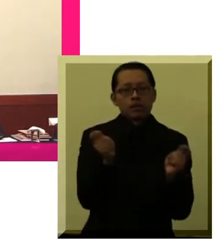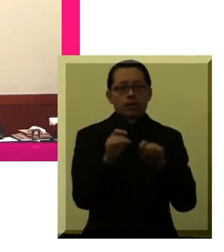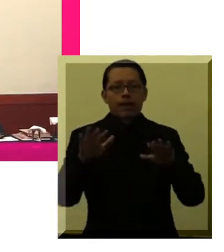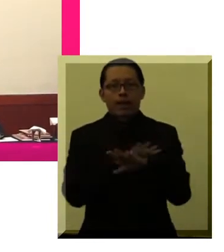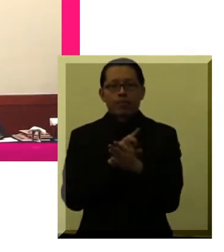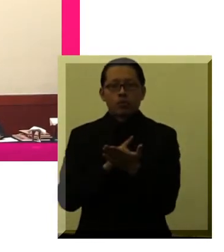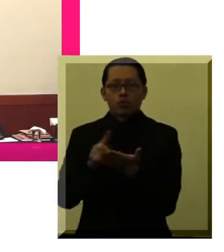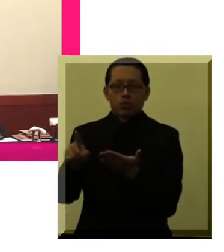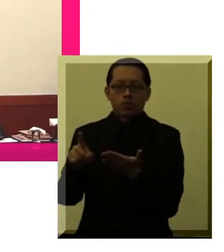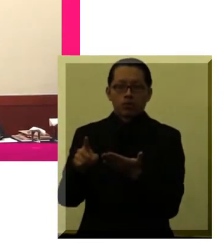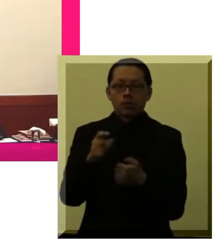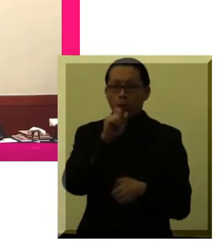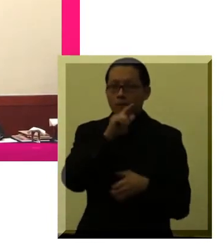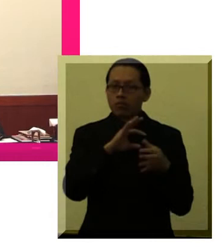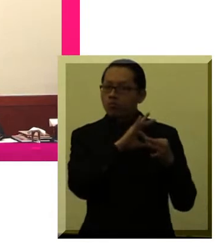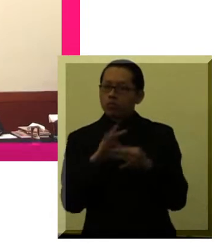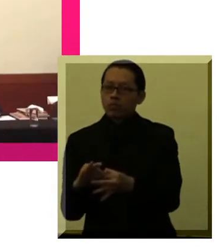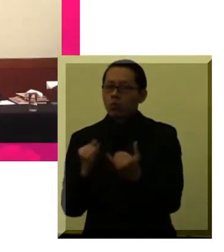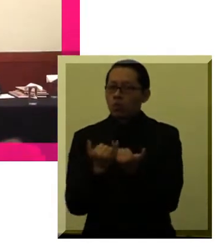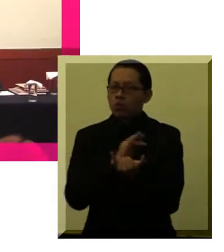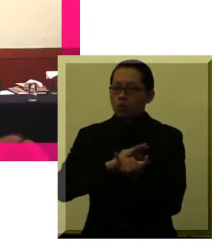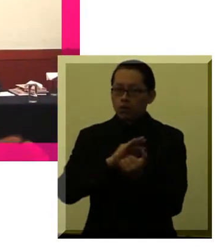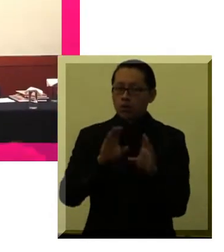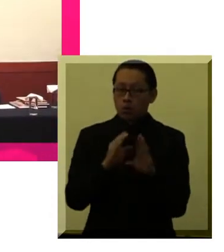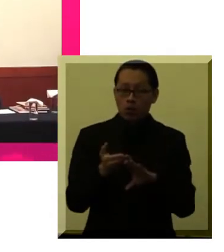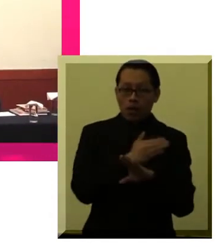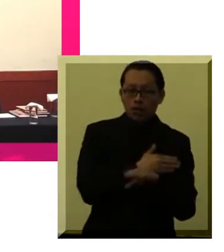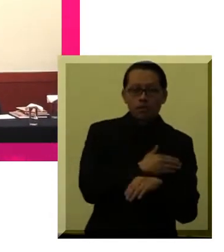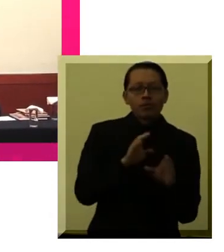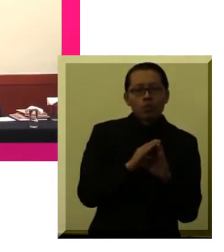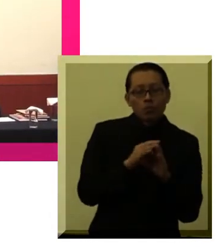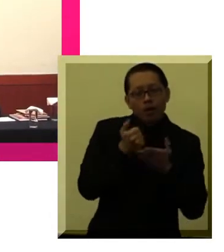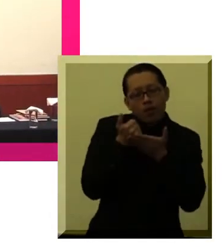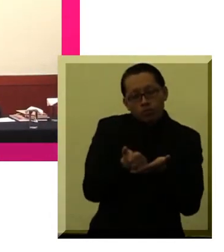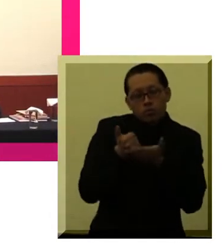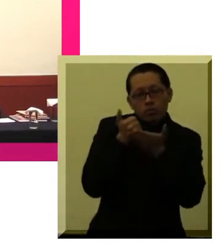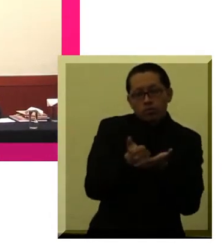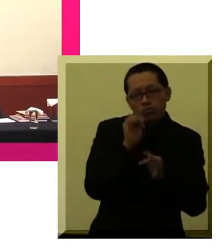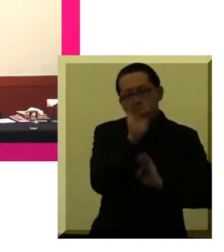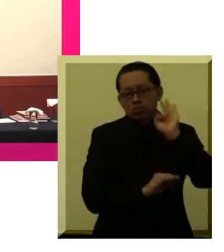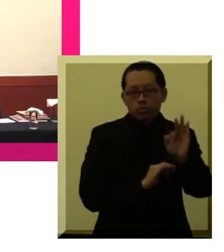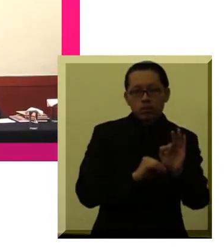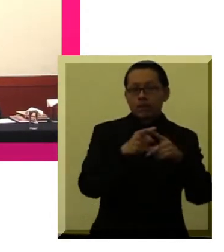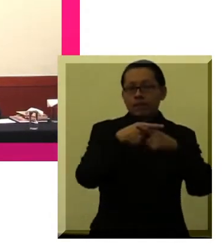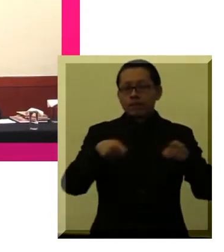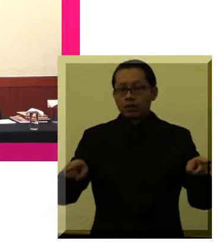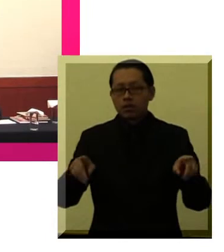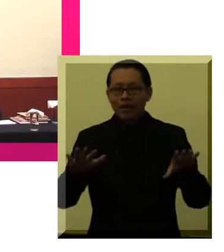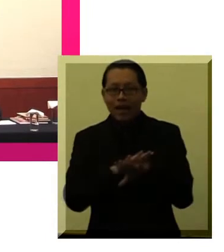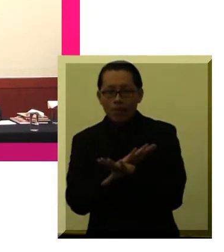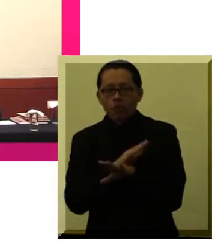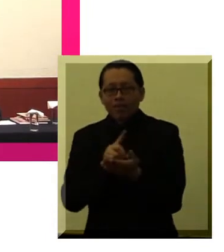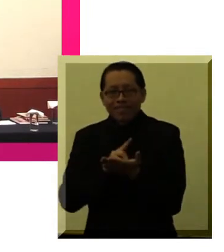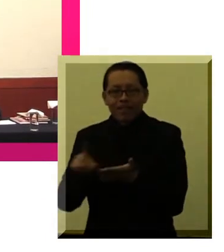avanzar desde la visión de asistencia hacia la visión de derechos. Son cosas totalmente distintas. El cambio de paradigma